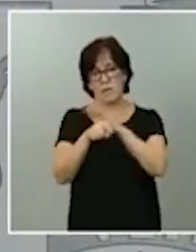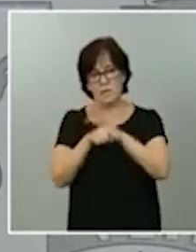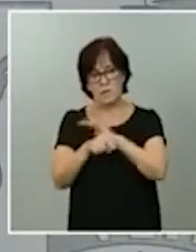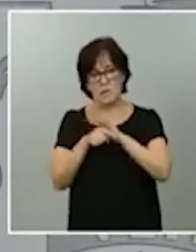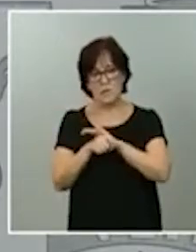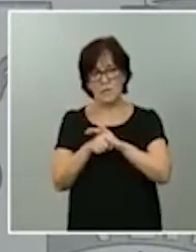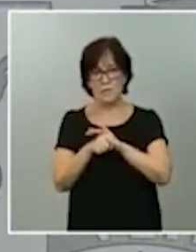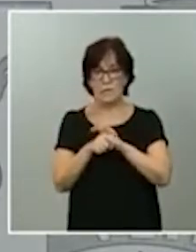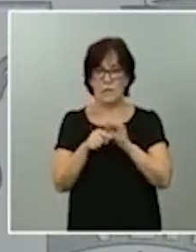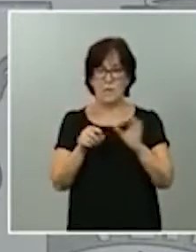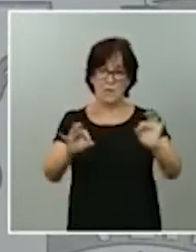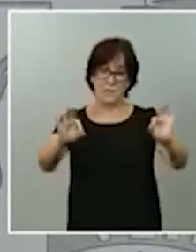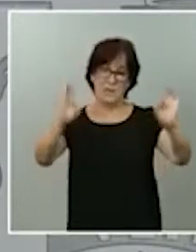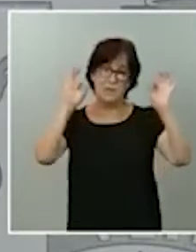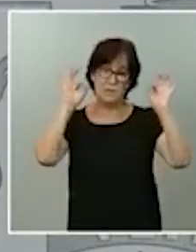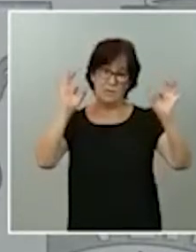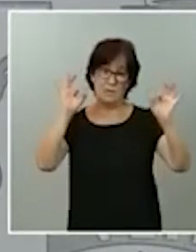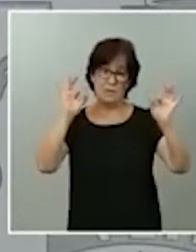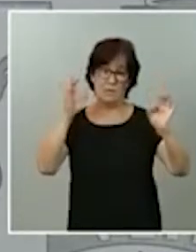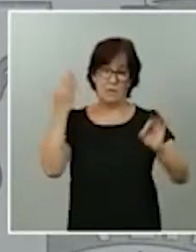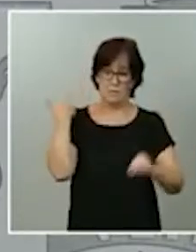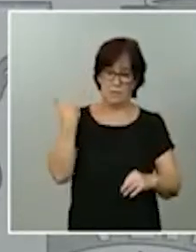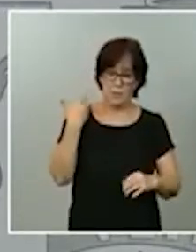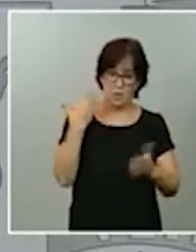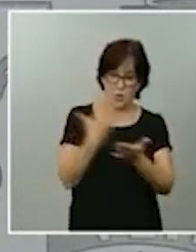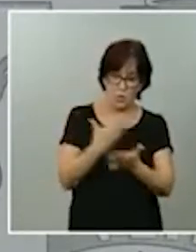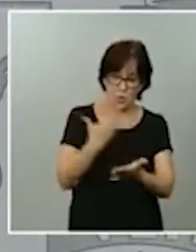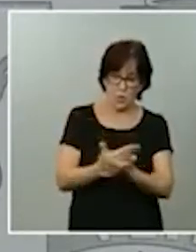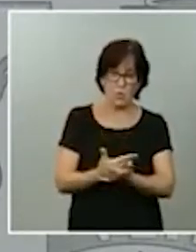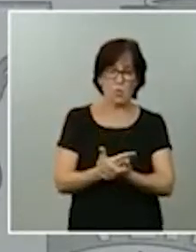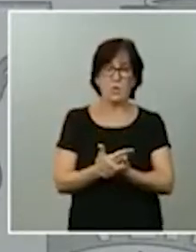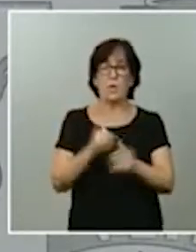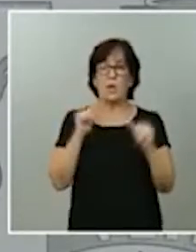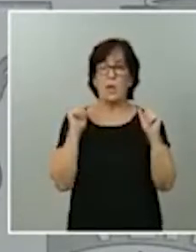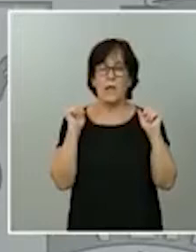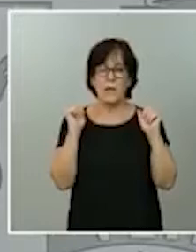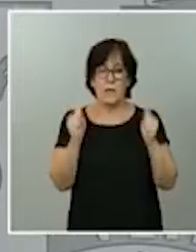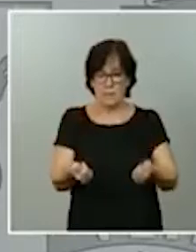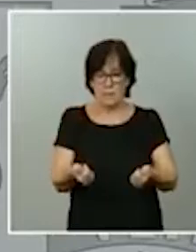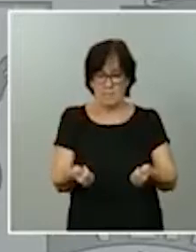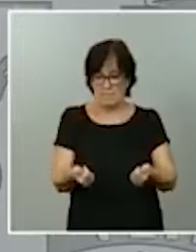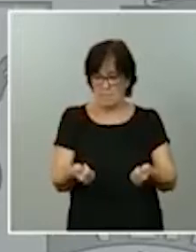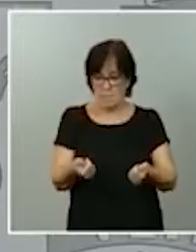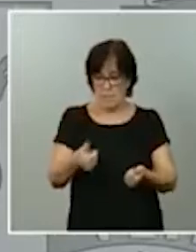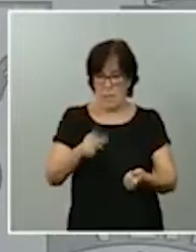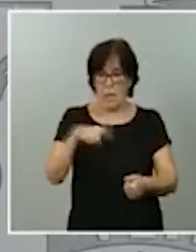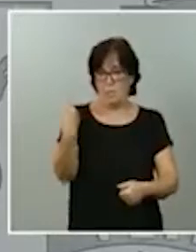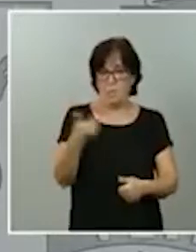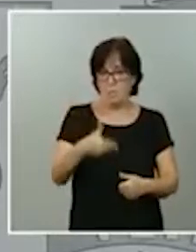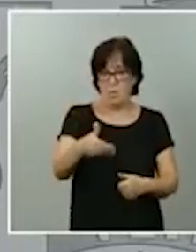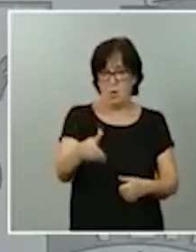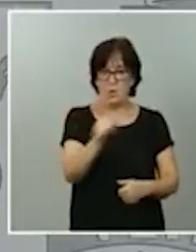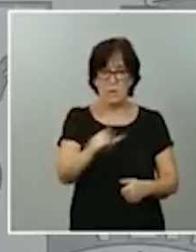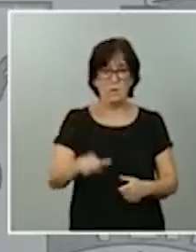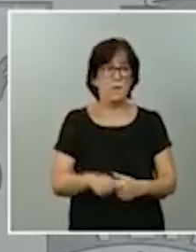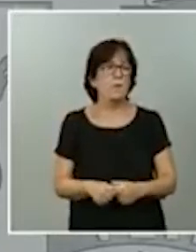circunstancias del pasado curso y, por supuesto, el arranque que va a comenzar en la próxima semana. Y fíjese,